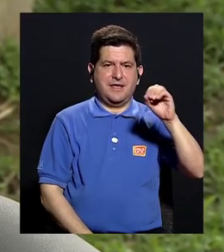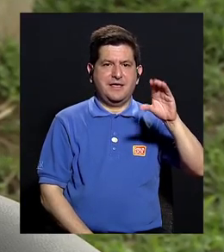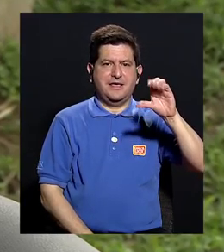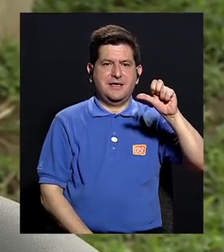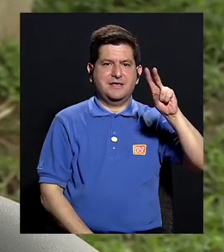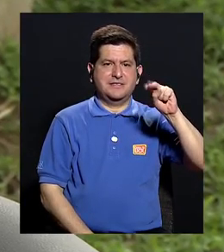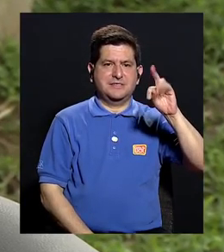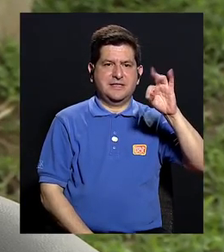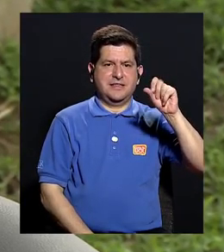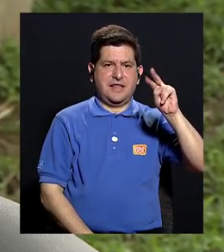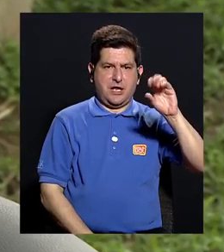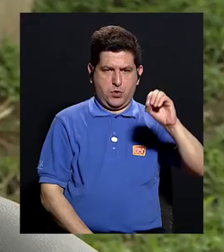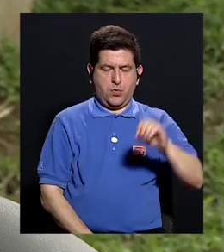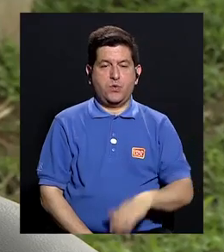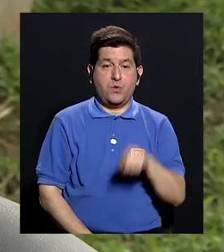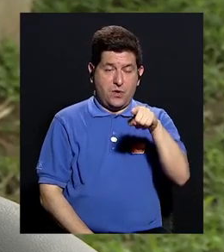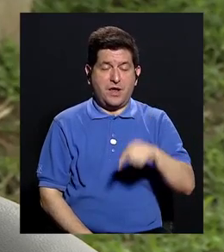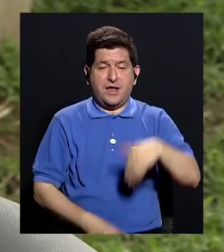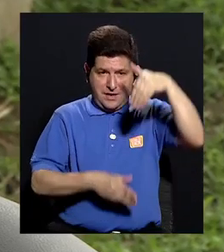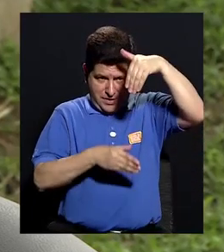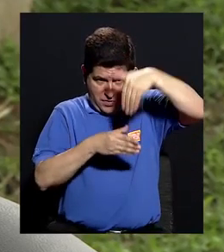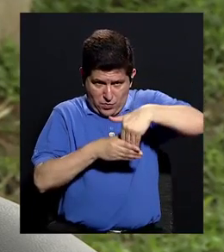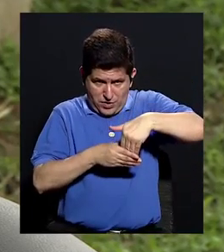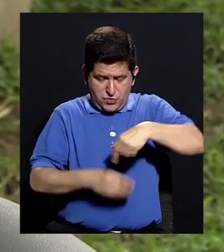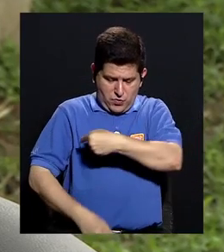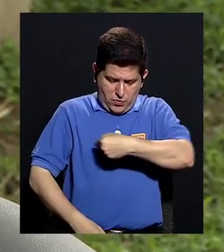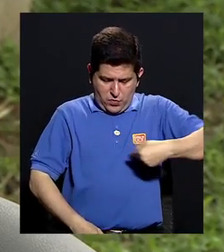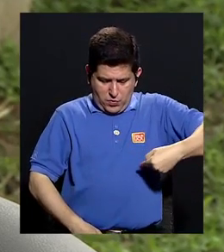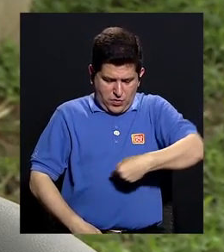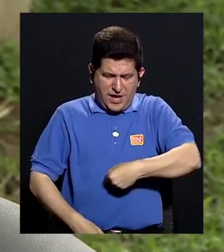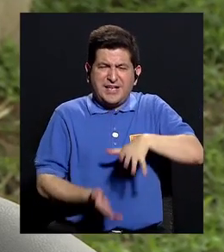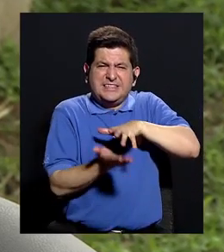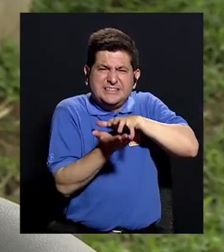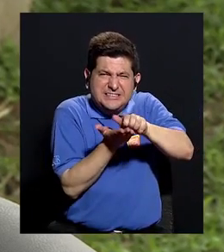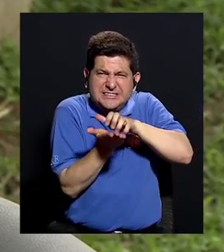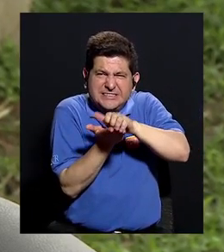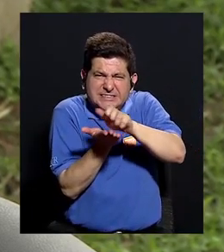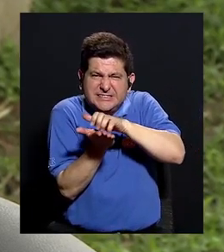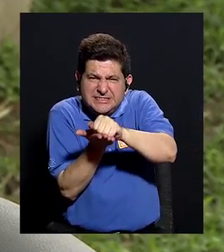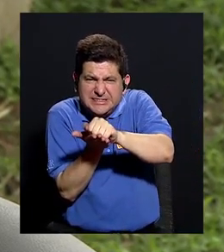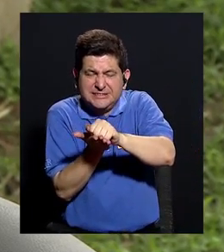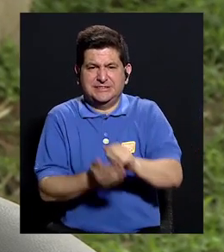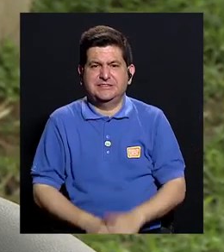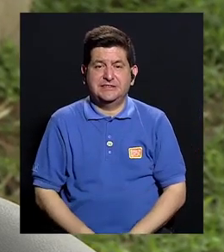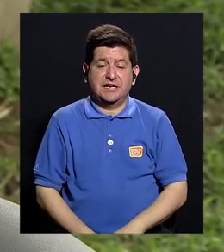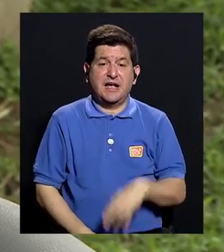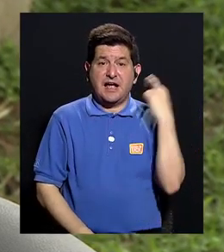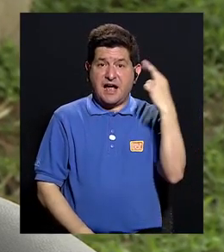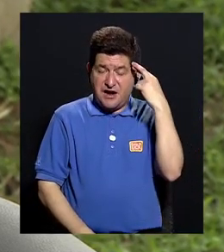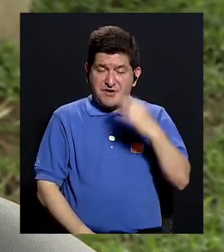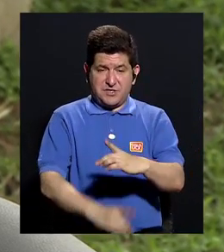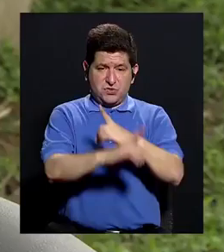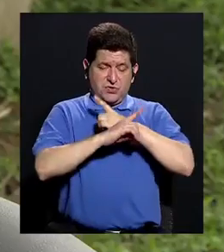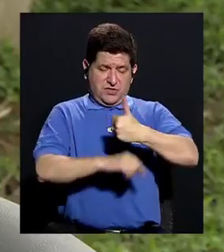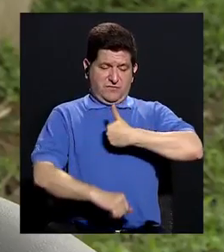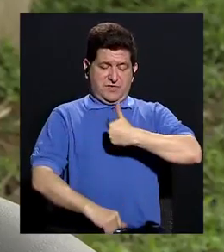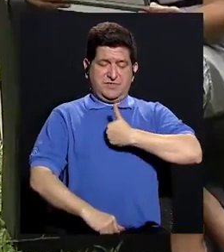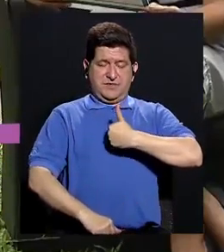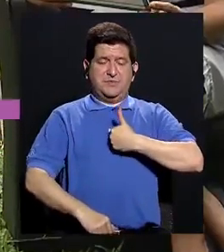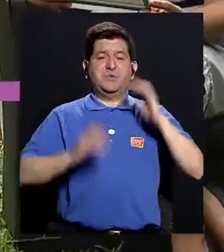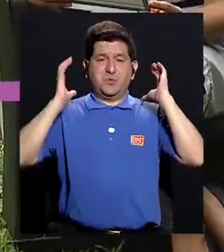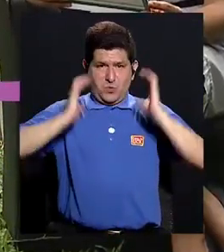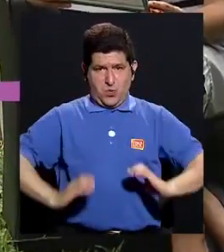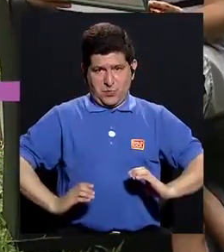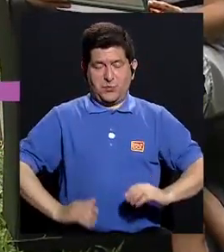llega al intestino delgado y nos destruye el intestino por la parte autoinmune de nuestro cuerpo.